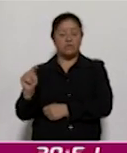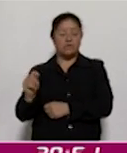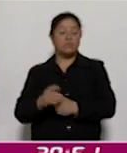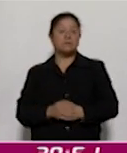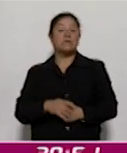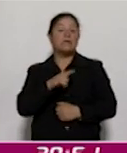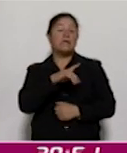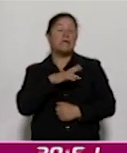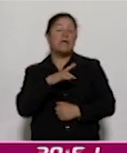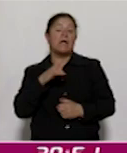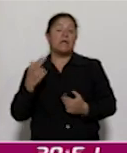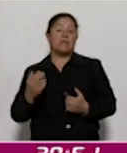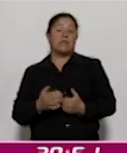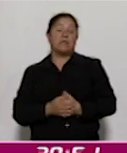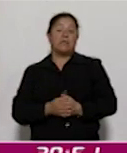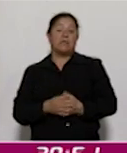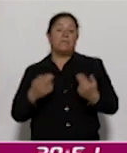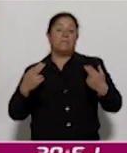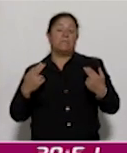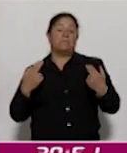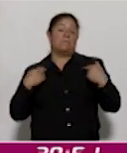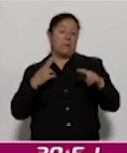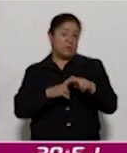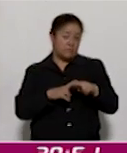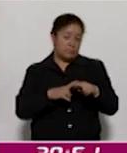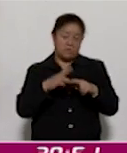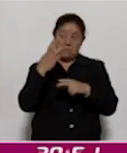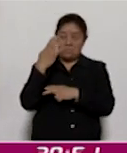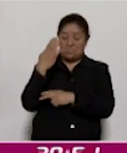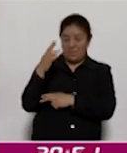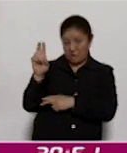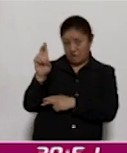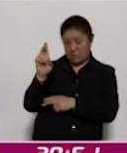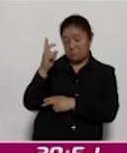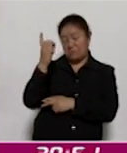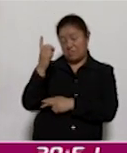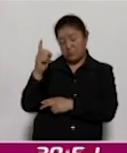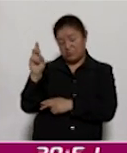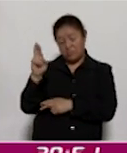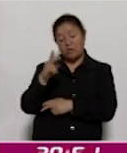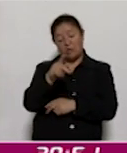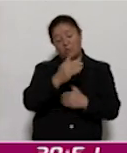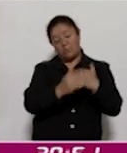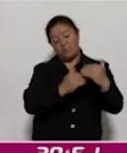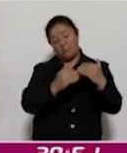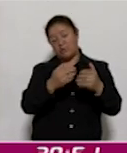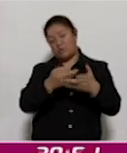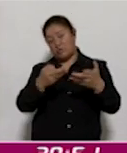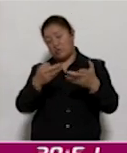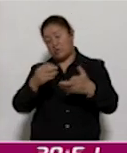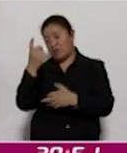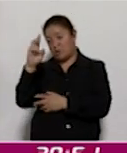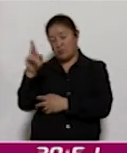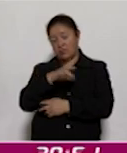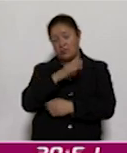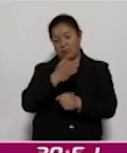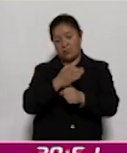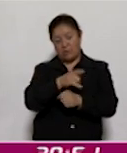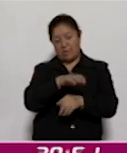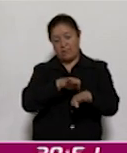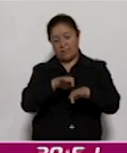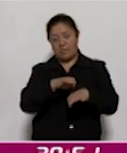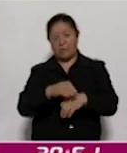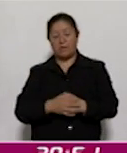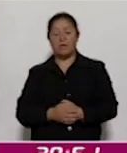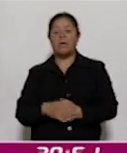maestro en ordenamiento territorial y además doctor en procesos territoriales y actualmente usted labora en la Benemérita Universidad